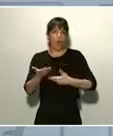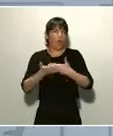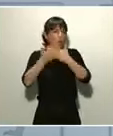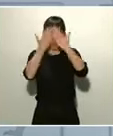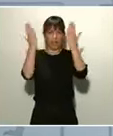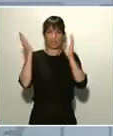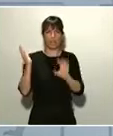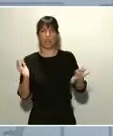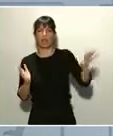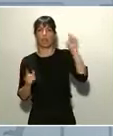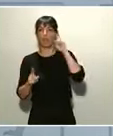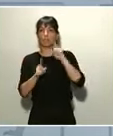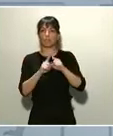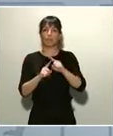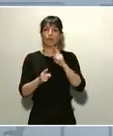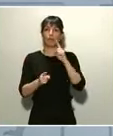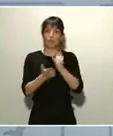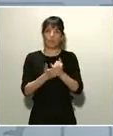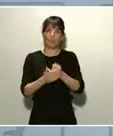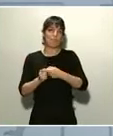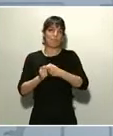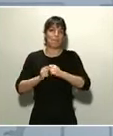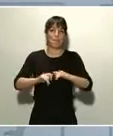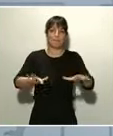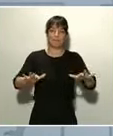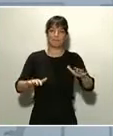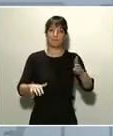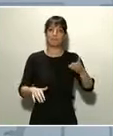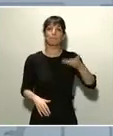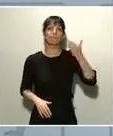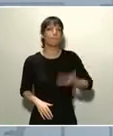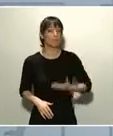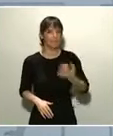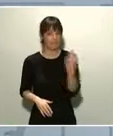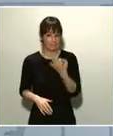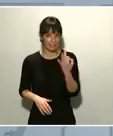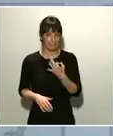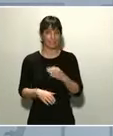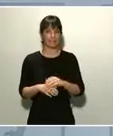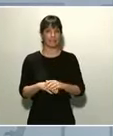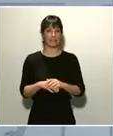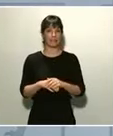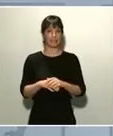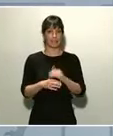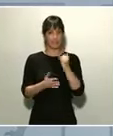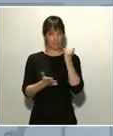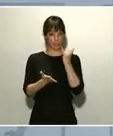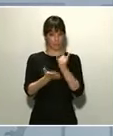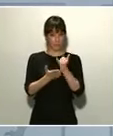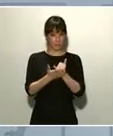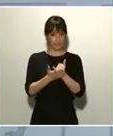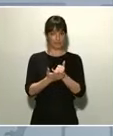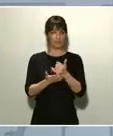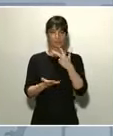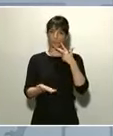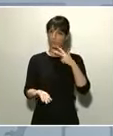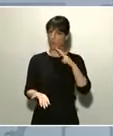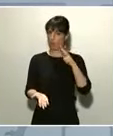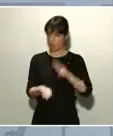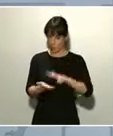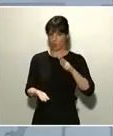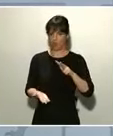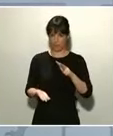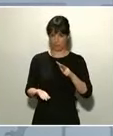que se extiendan esos test. ¿Qué es lo importante? Que esos test sean homologados, que sean test que